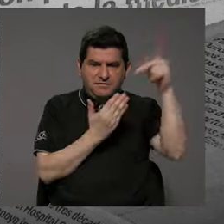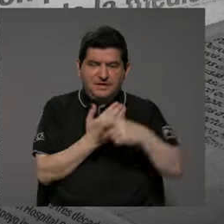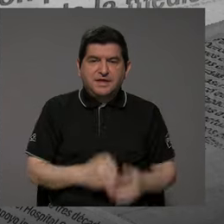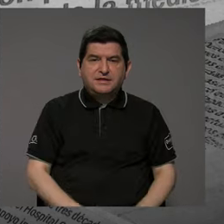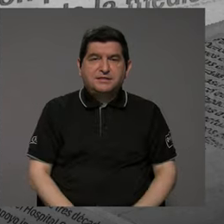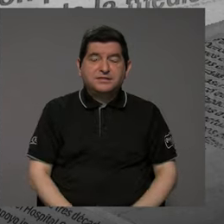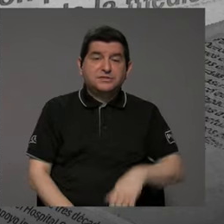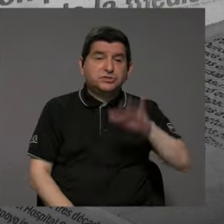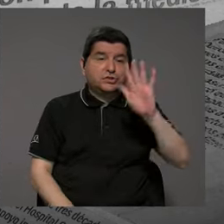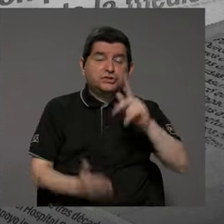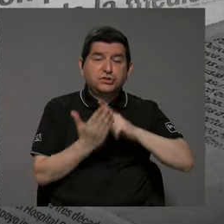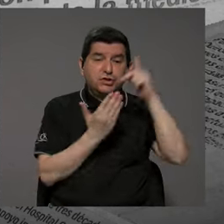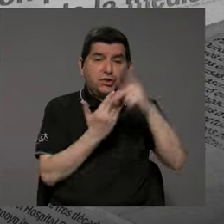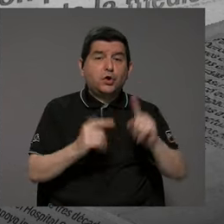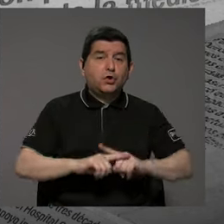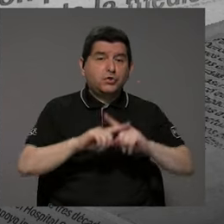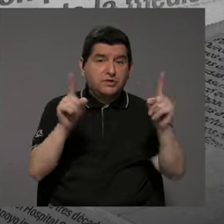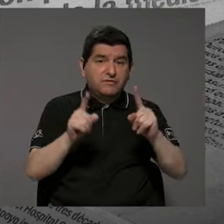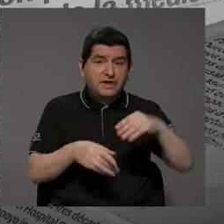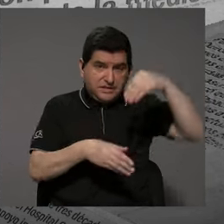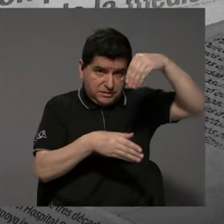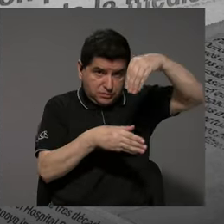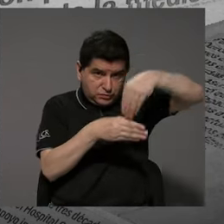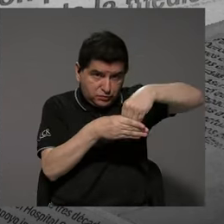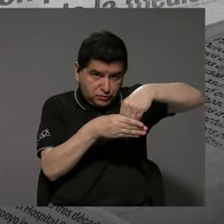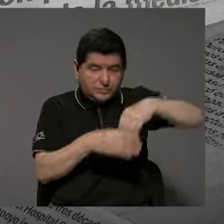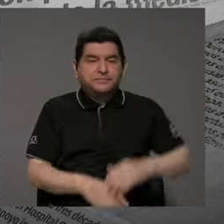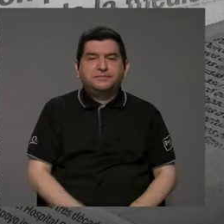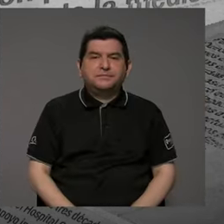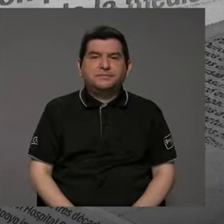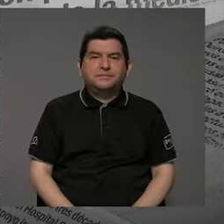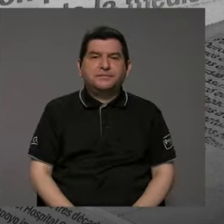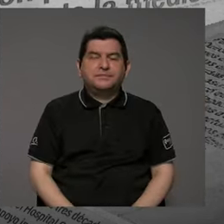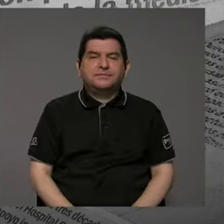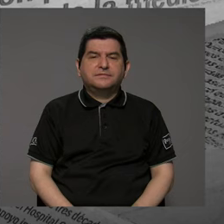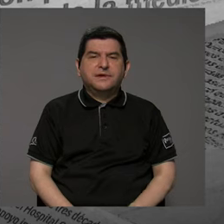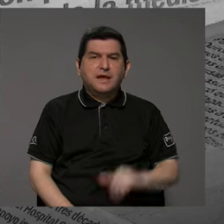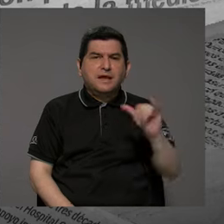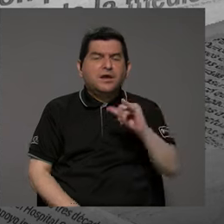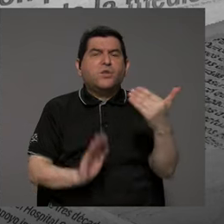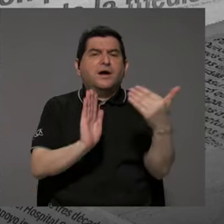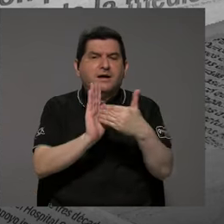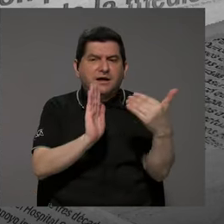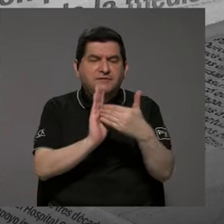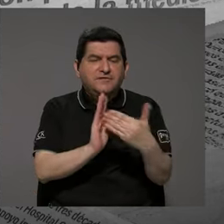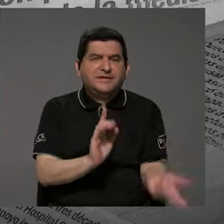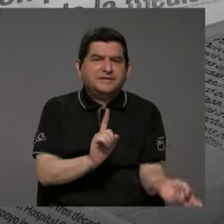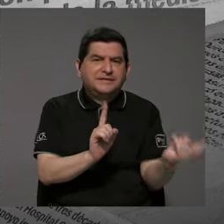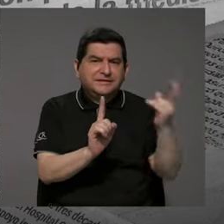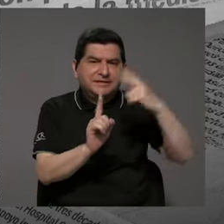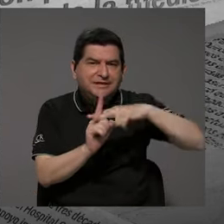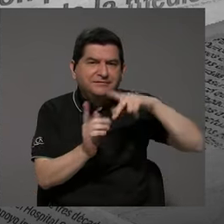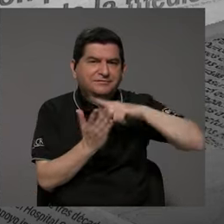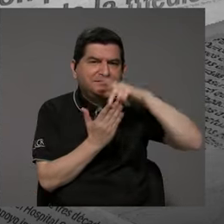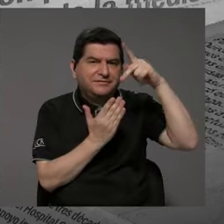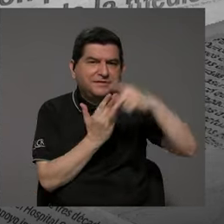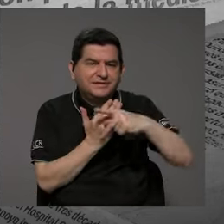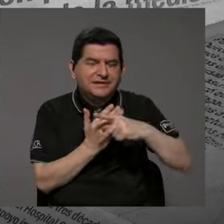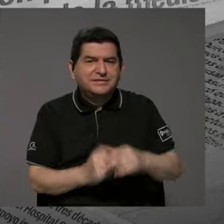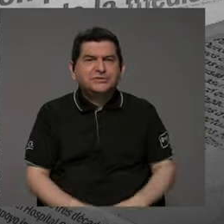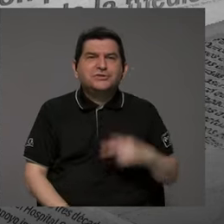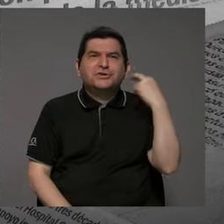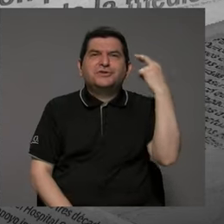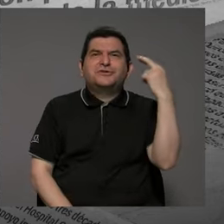una cartera de cinco programas distintos, es que digamos el hecho de esto es que también se ve afectada la ejecución de estos programas por un